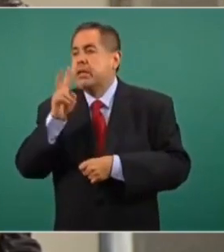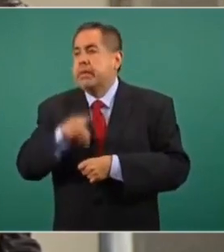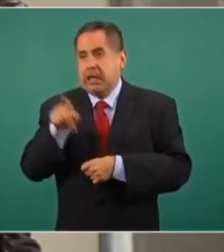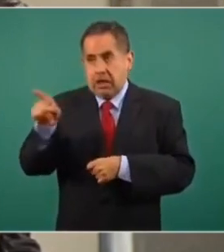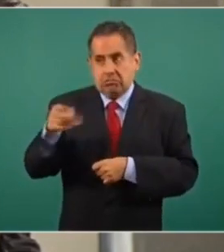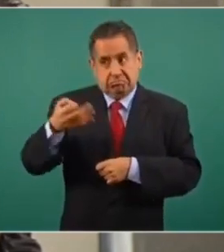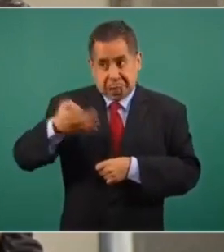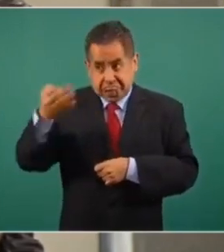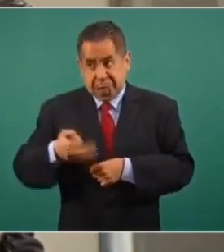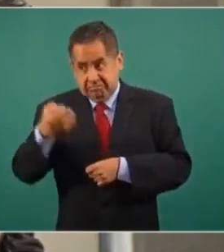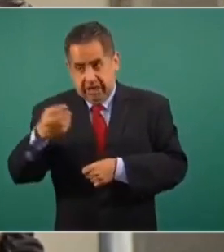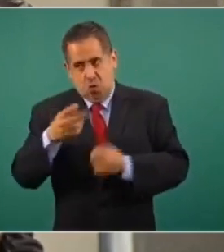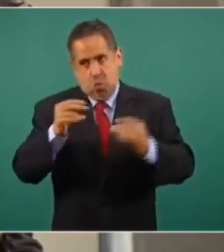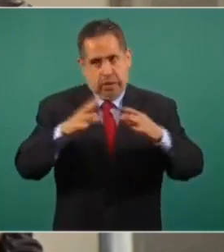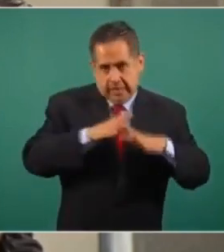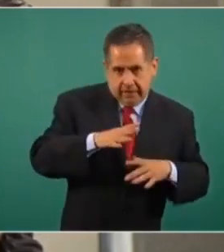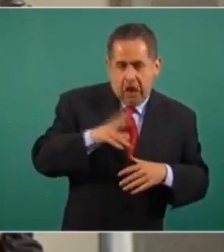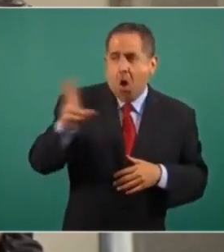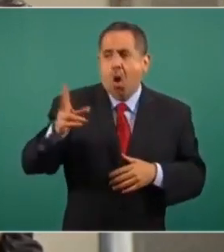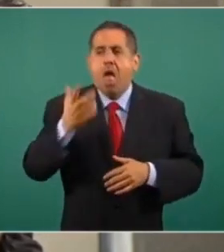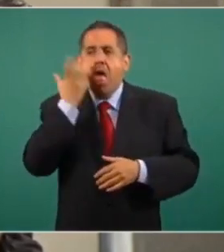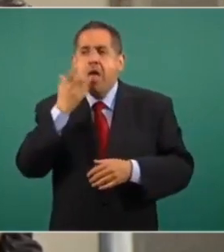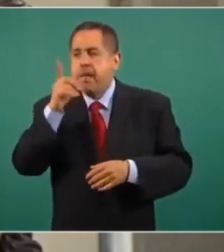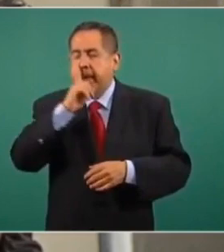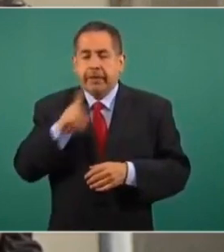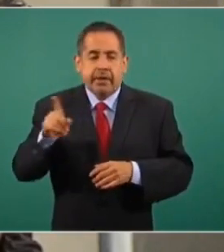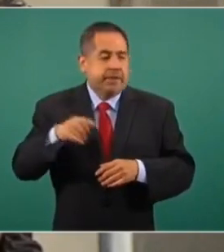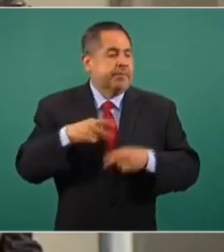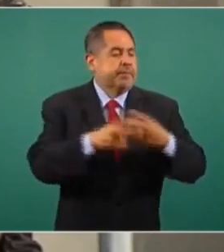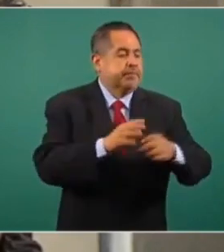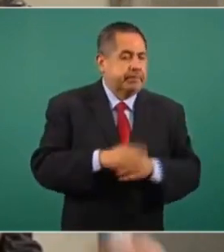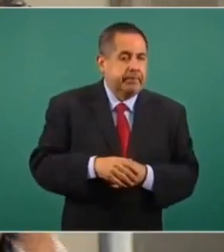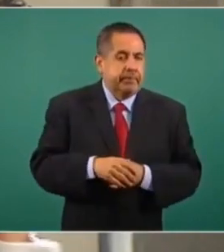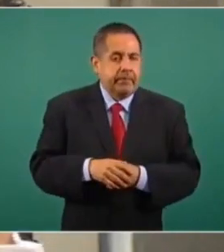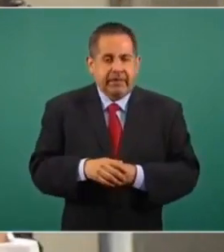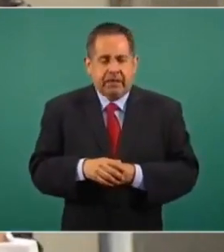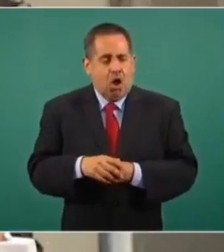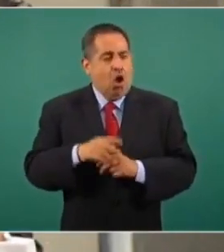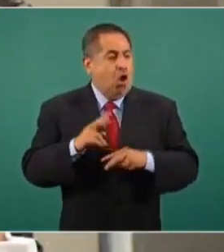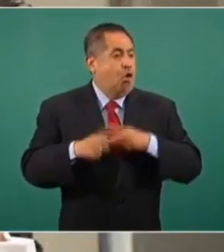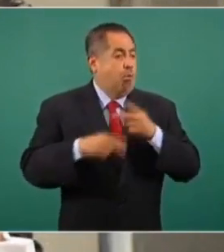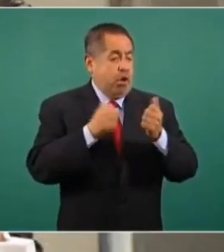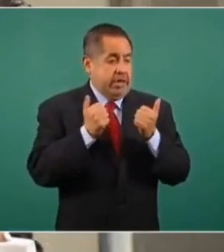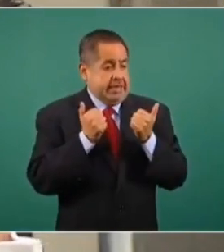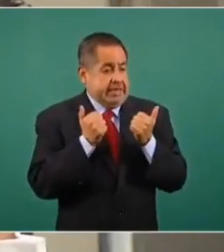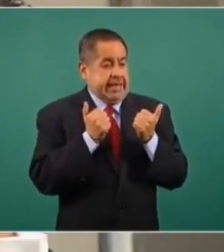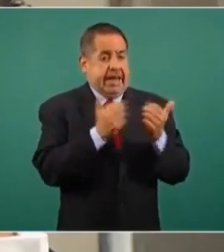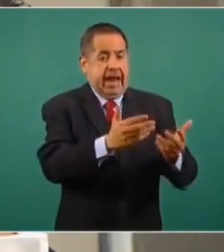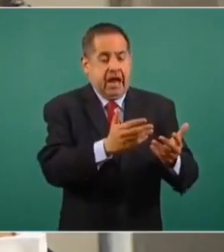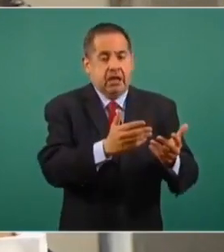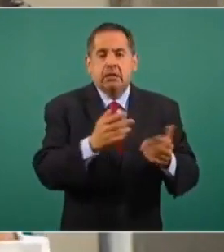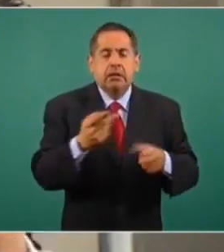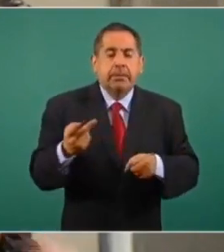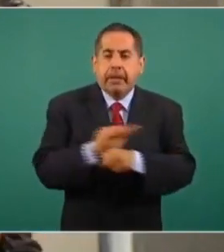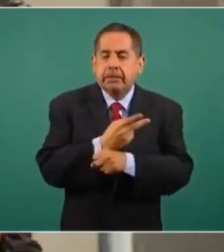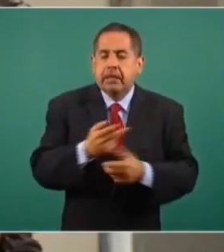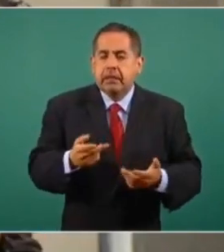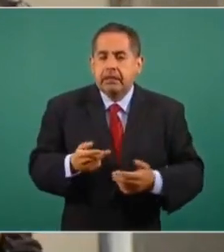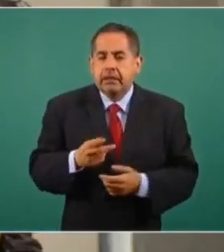confirmar que era real. Y unas horas antes de que yo llegara, desgraciadamente